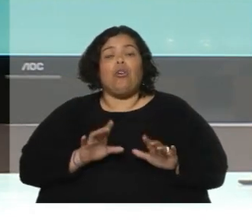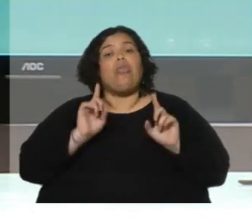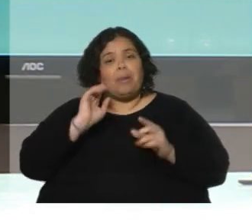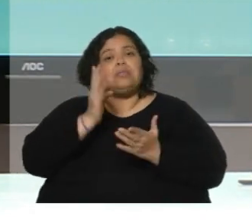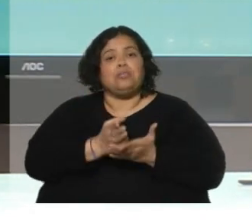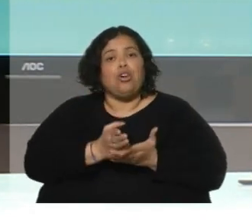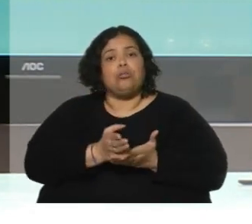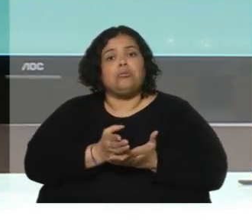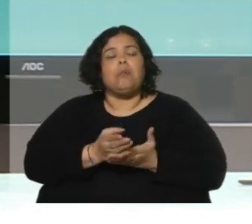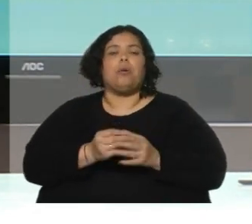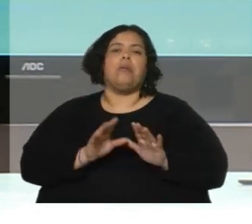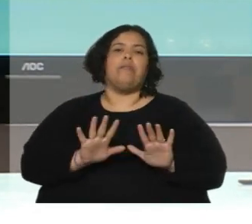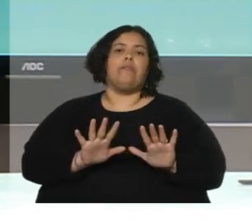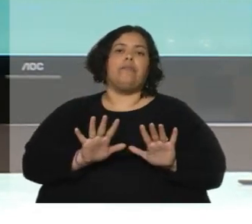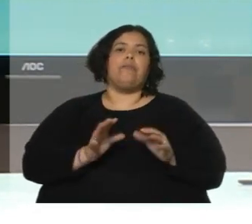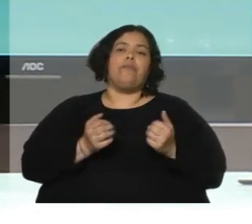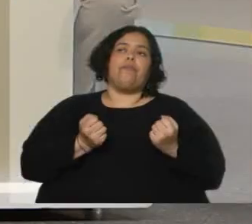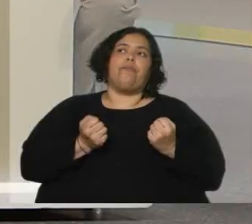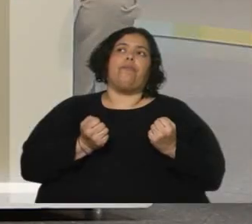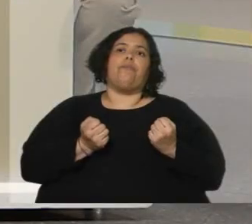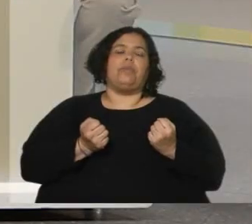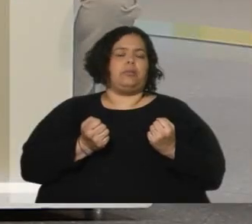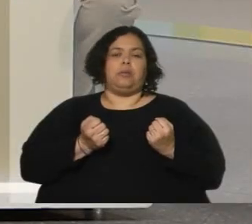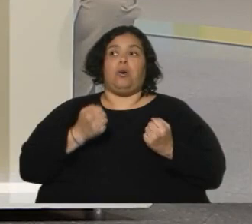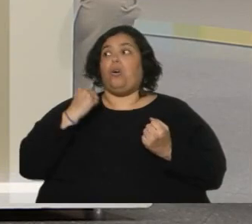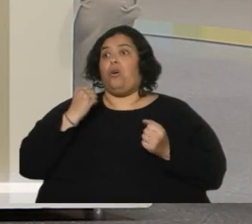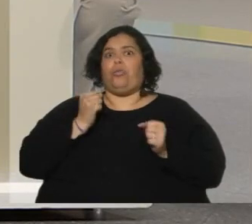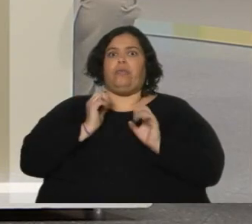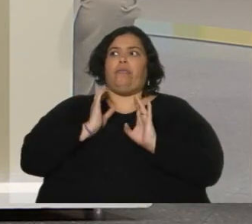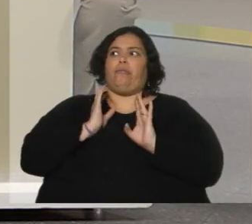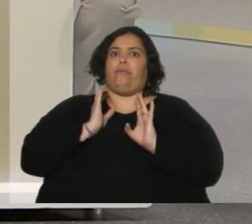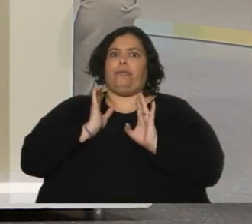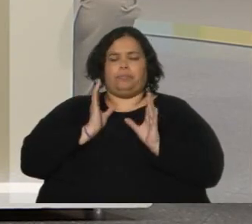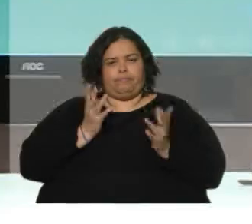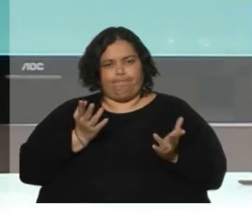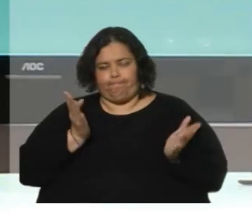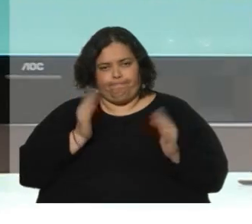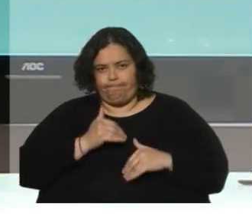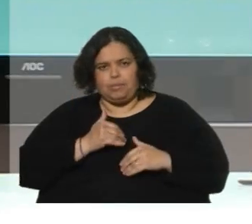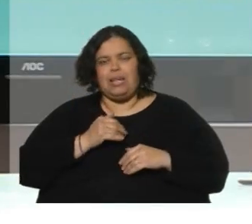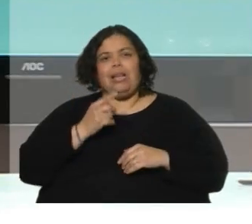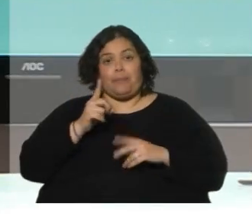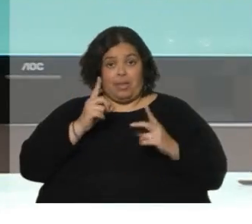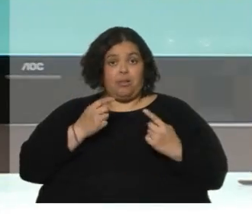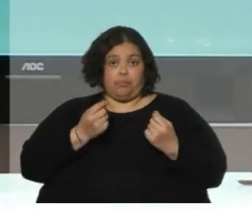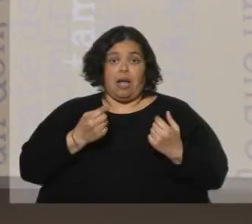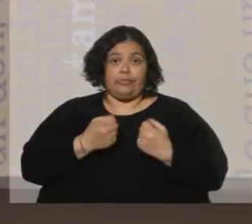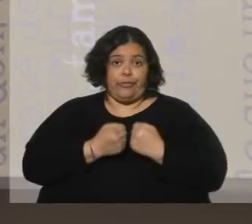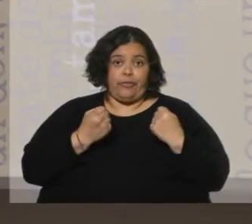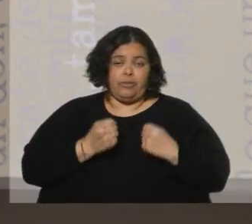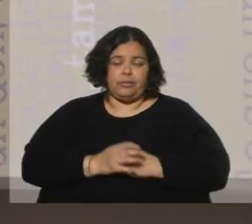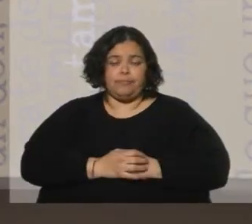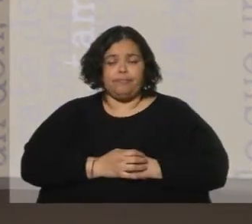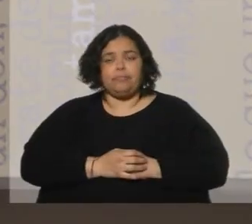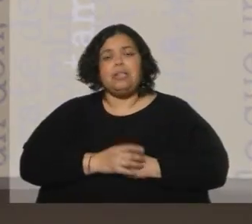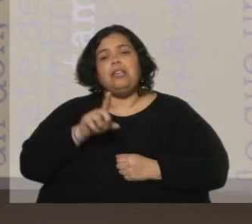paralización. exceso de lentitud es un problema. Y además accidentes. Hay otro tema para